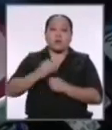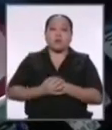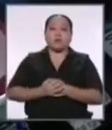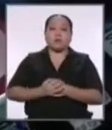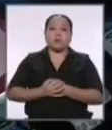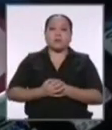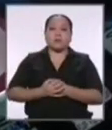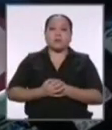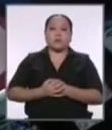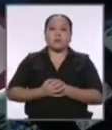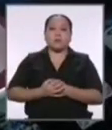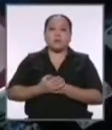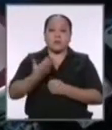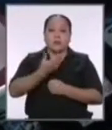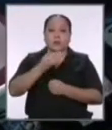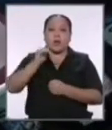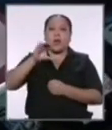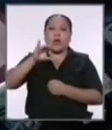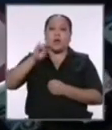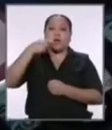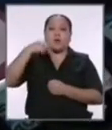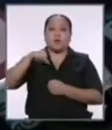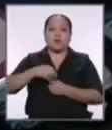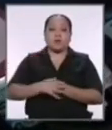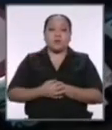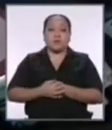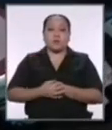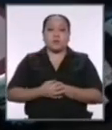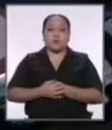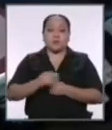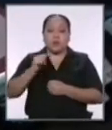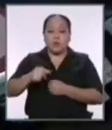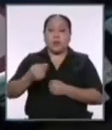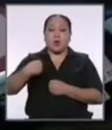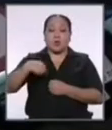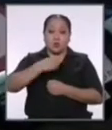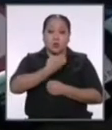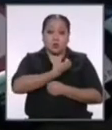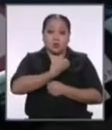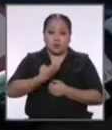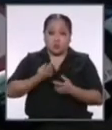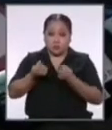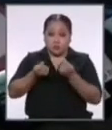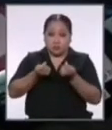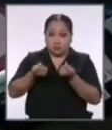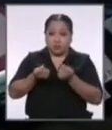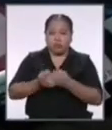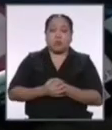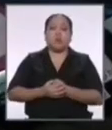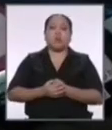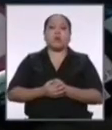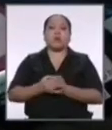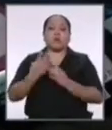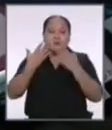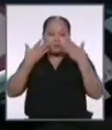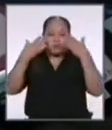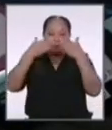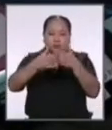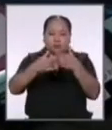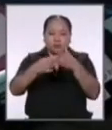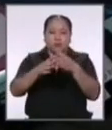en nuestro gobierno vamos a priorizar la educación